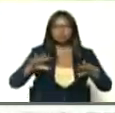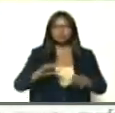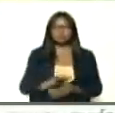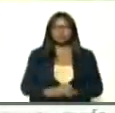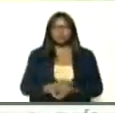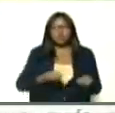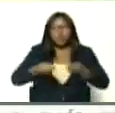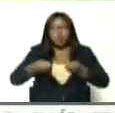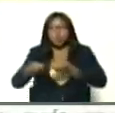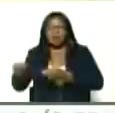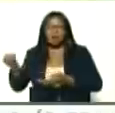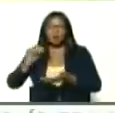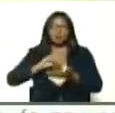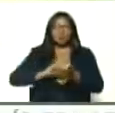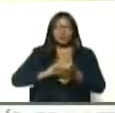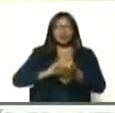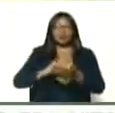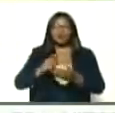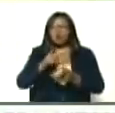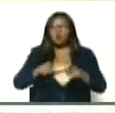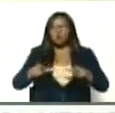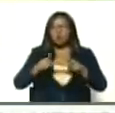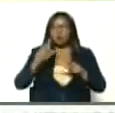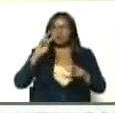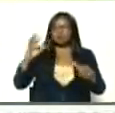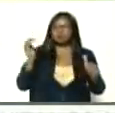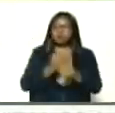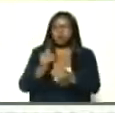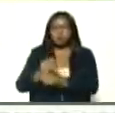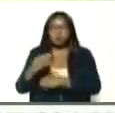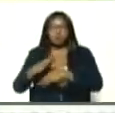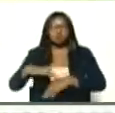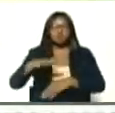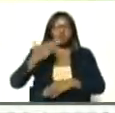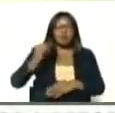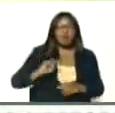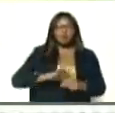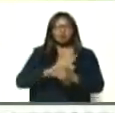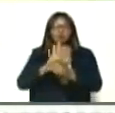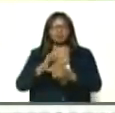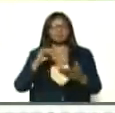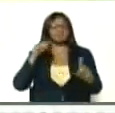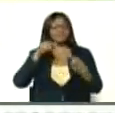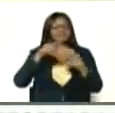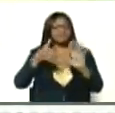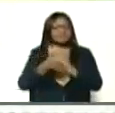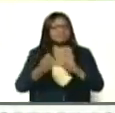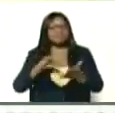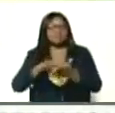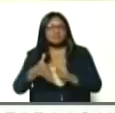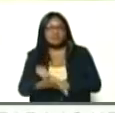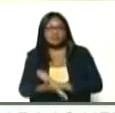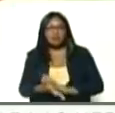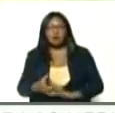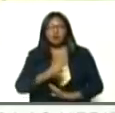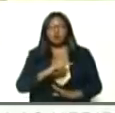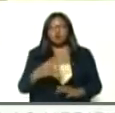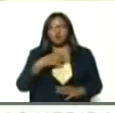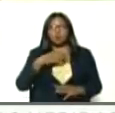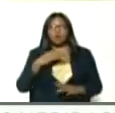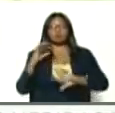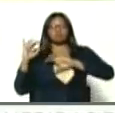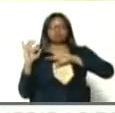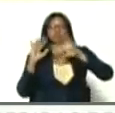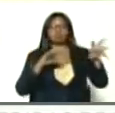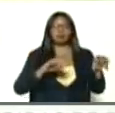epidemiológicos, en los sitios, que estén activos, que nos referimos, a esto, presidente, que no puede entrar, un gentío,